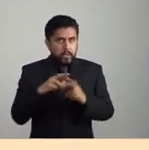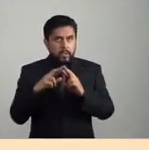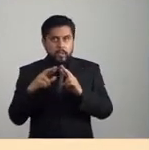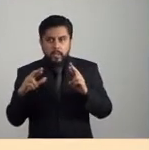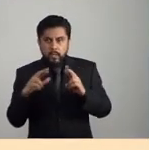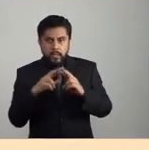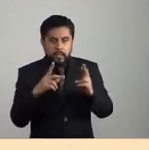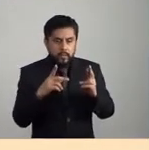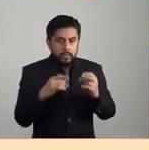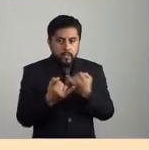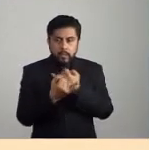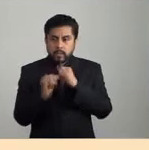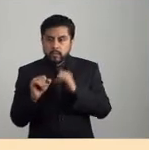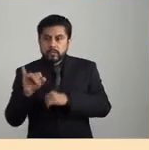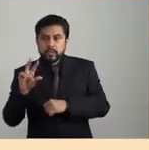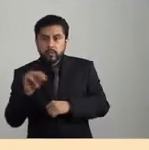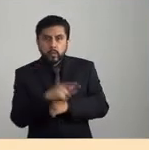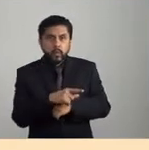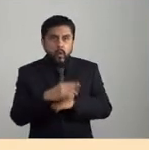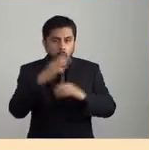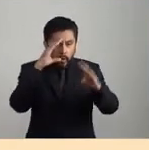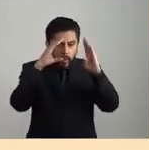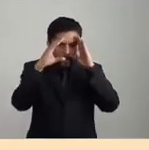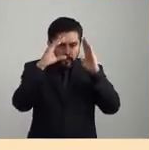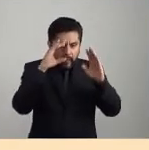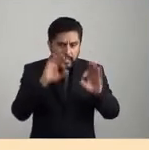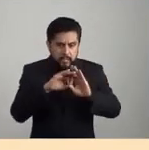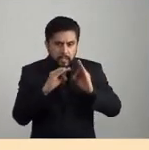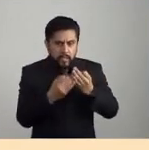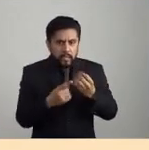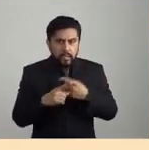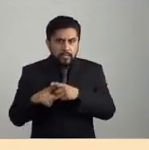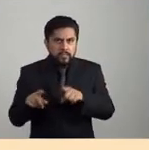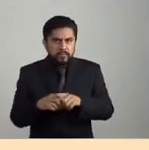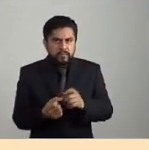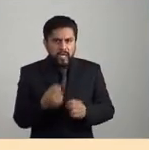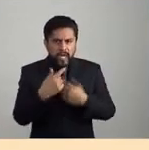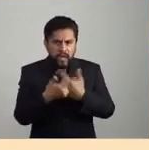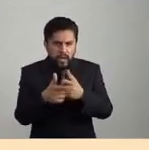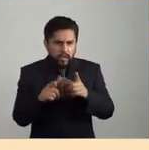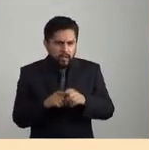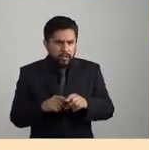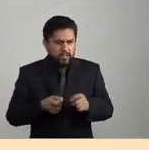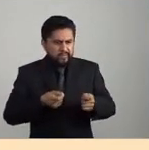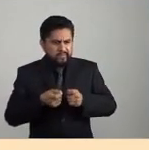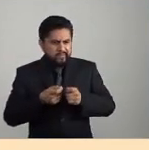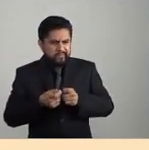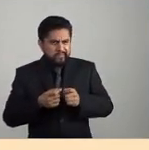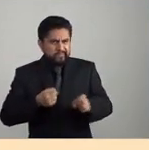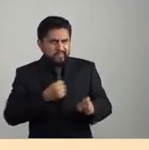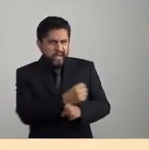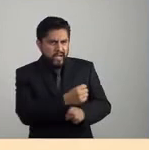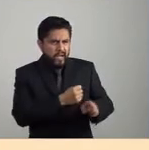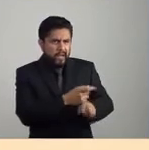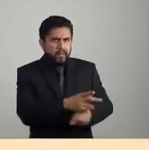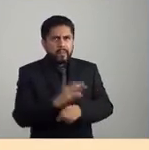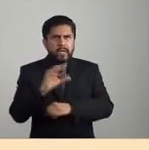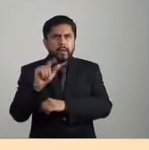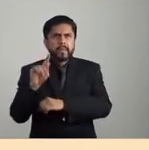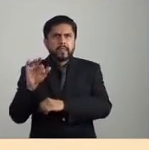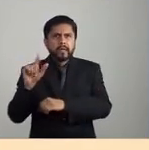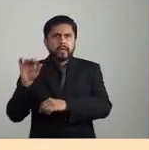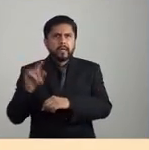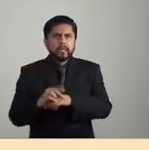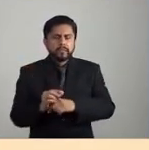interdependencia, para pensar estos modos destructivos, abusivos, sobre los cuales el capitalismo viene